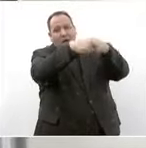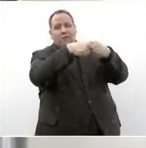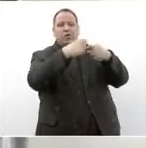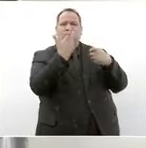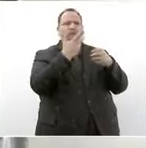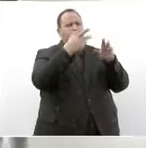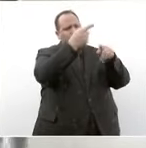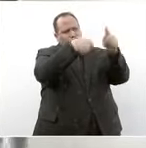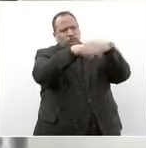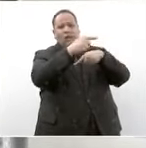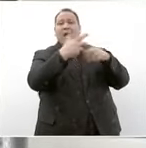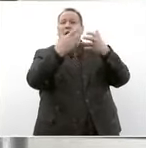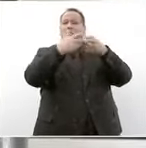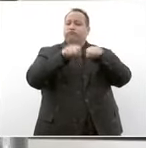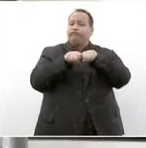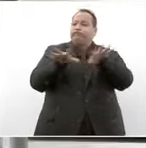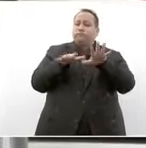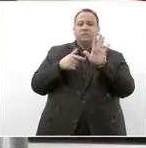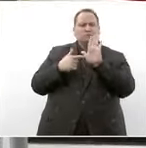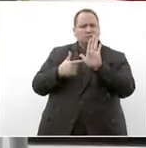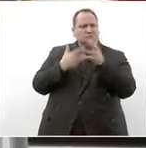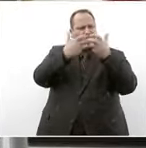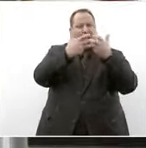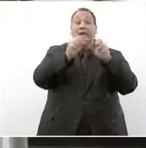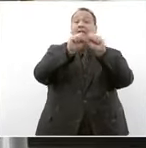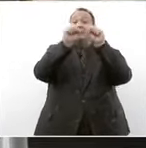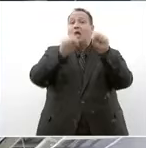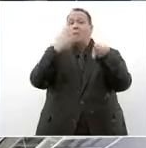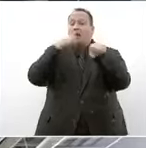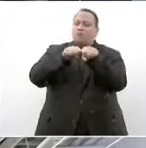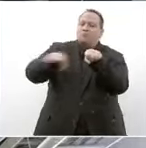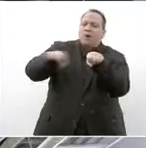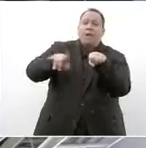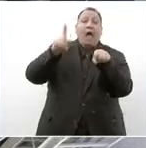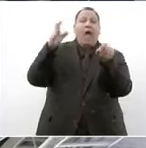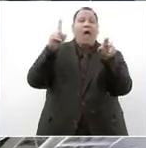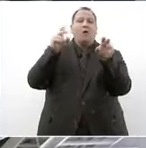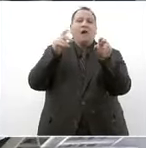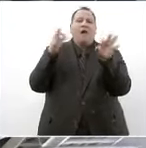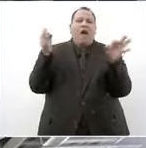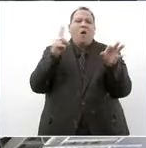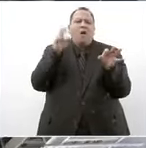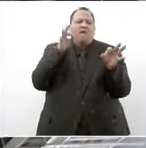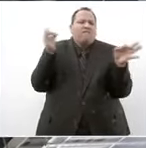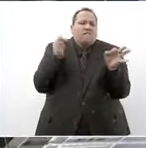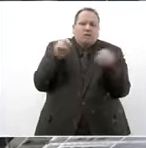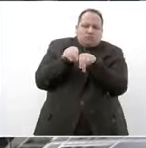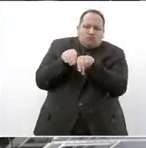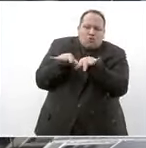sustitución de chillers equipo de expansión directa y sistema de bombeo de agua helada